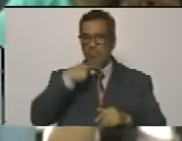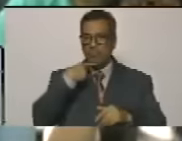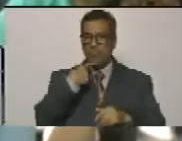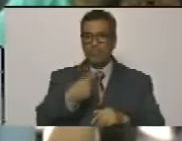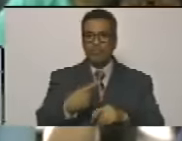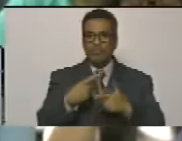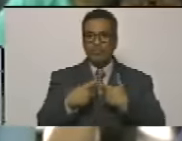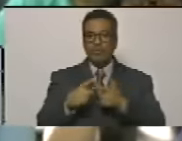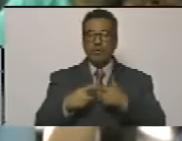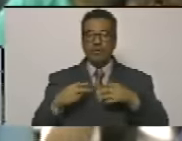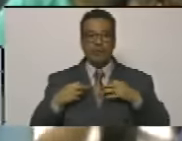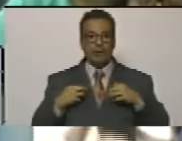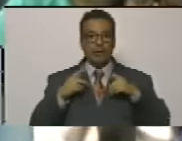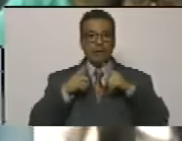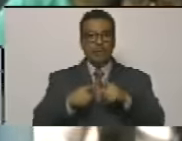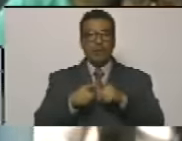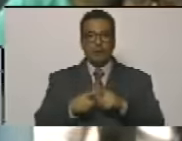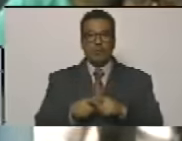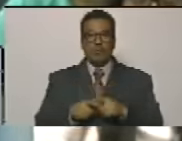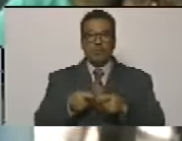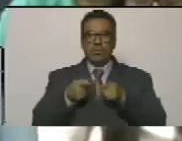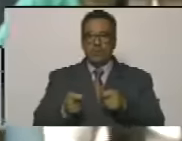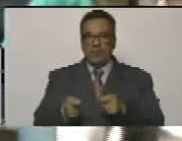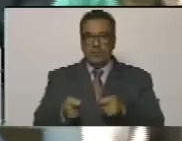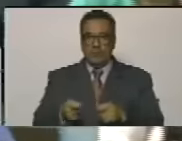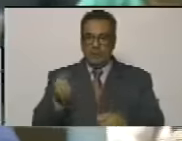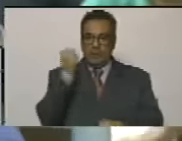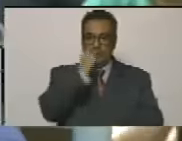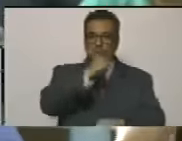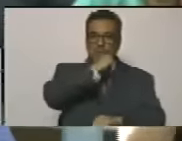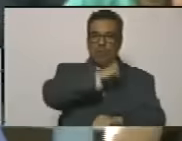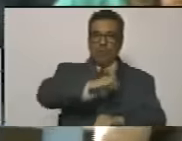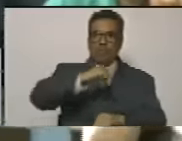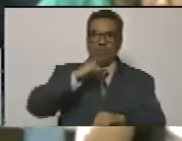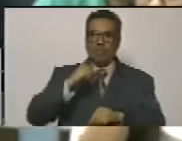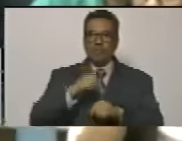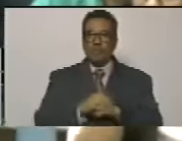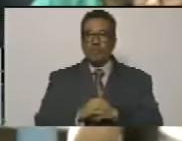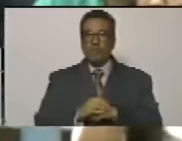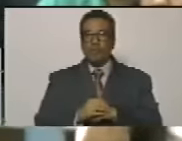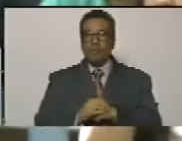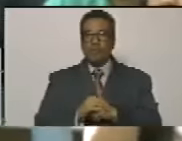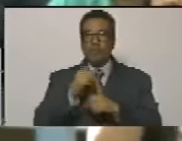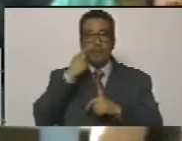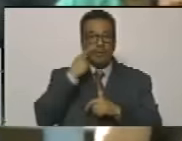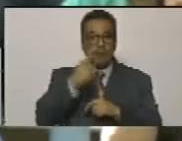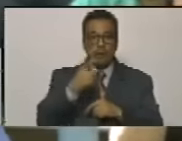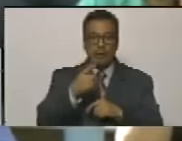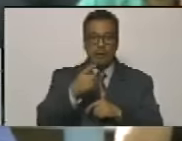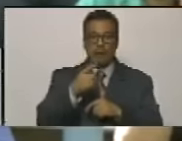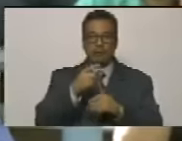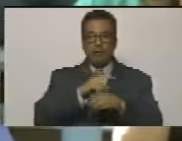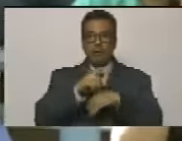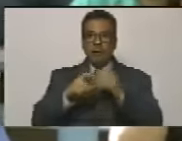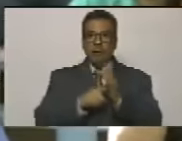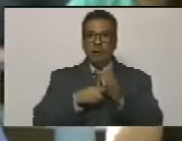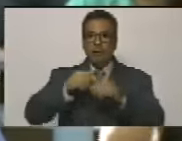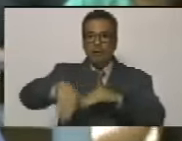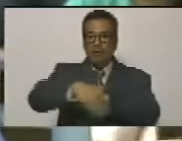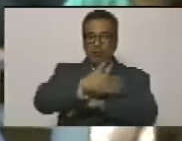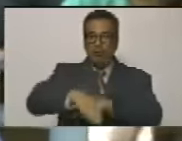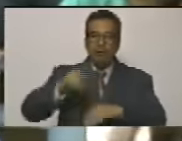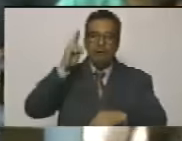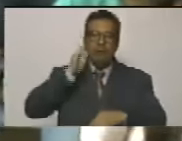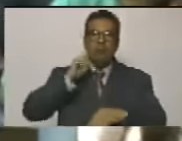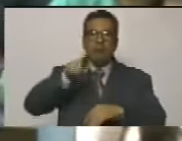diversas las oportunidades que se le ha intentado asesinar y lo vimos en vivo y en directo en la avenida Bolívar